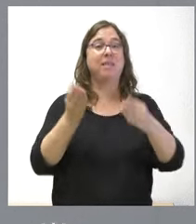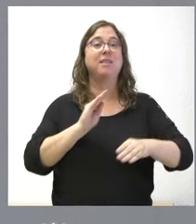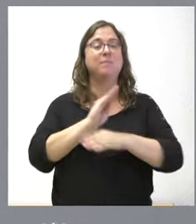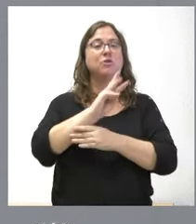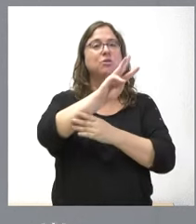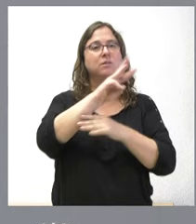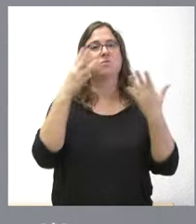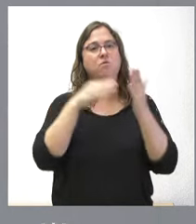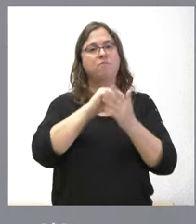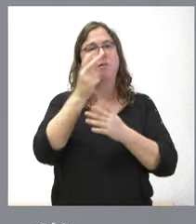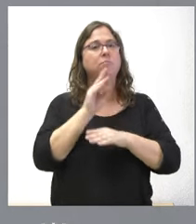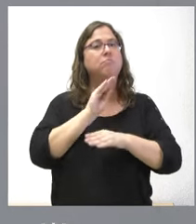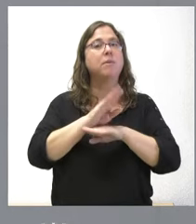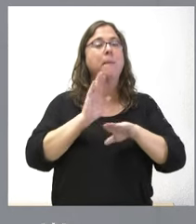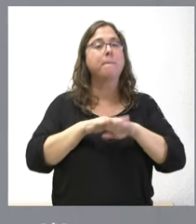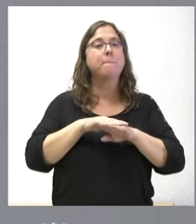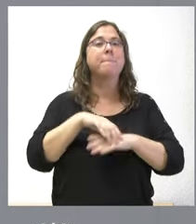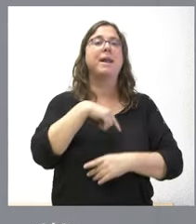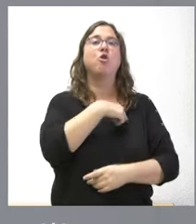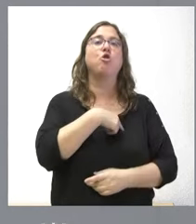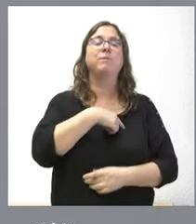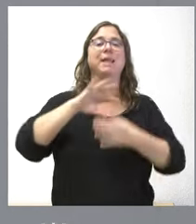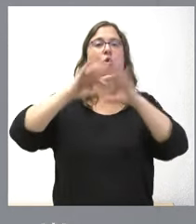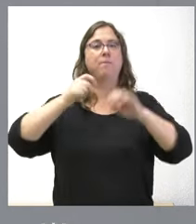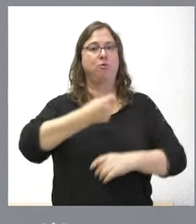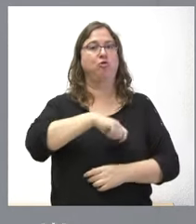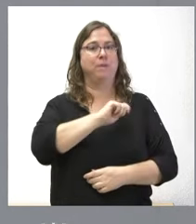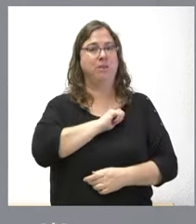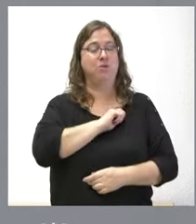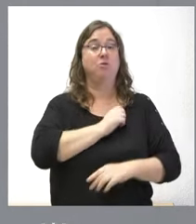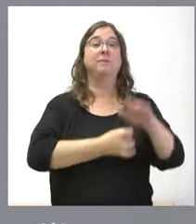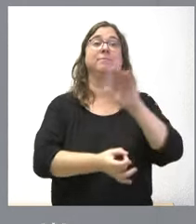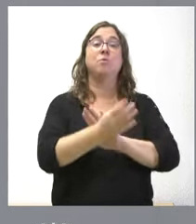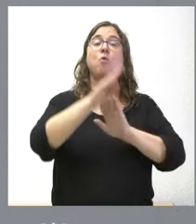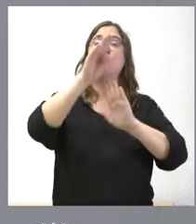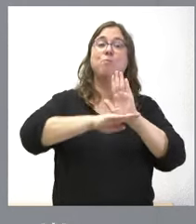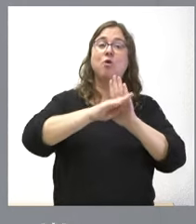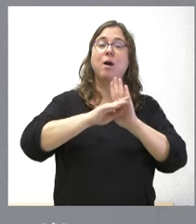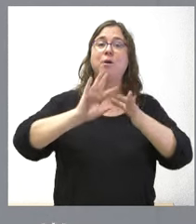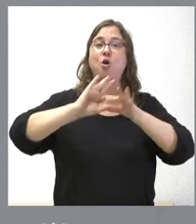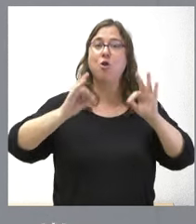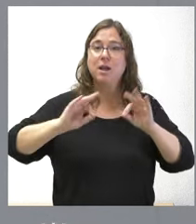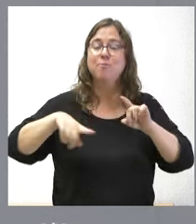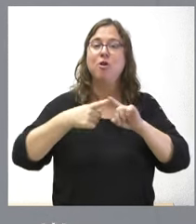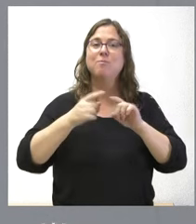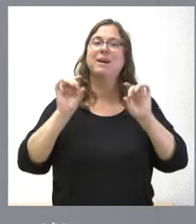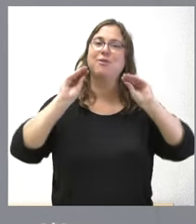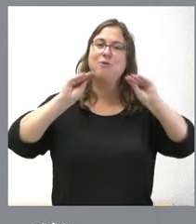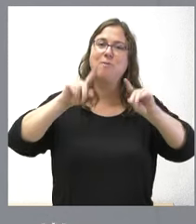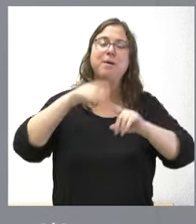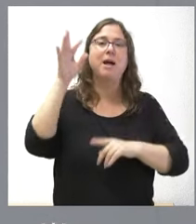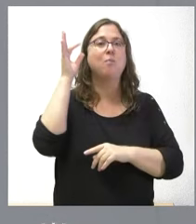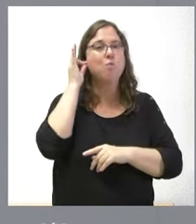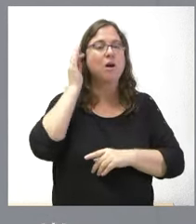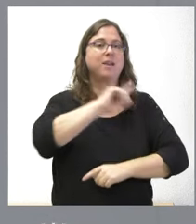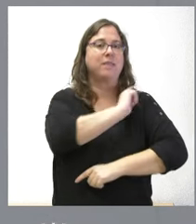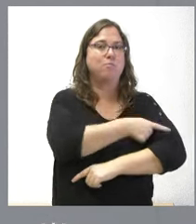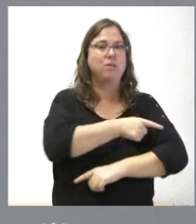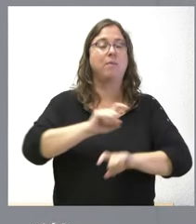León